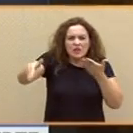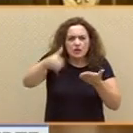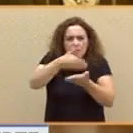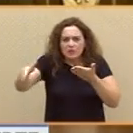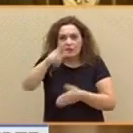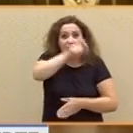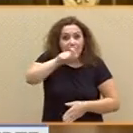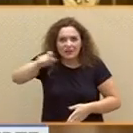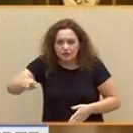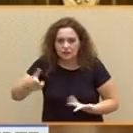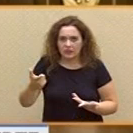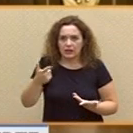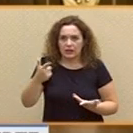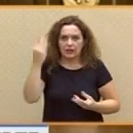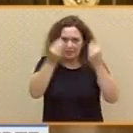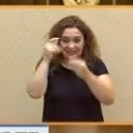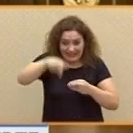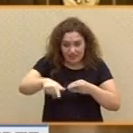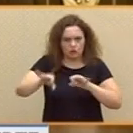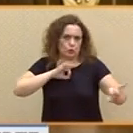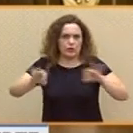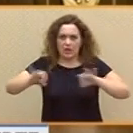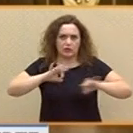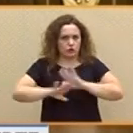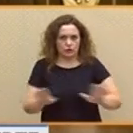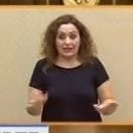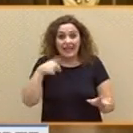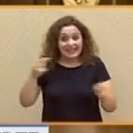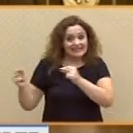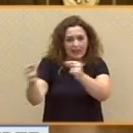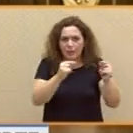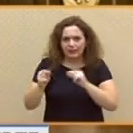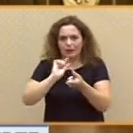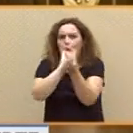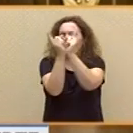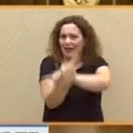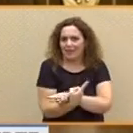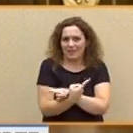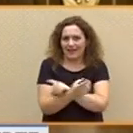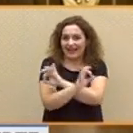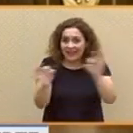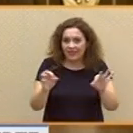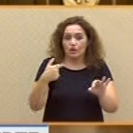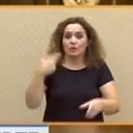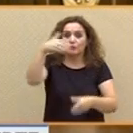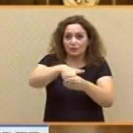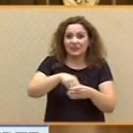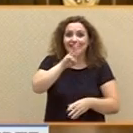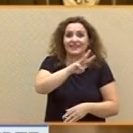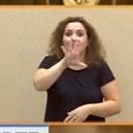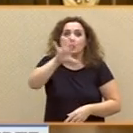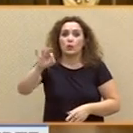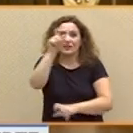de que esto tal vez sea un paripé. Este debate no va a cambiar lo que vamos a votar las 350 personas que ocupamos estos escaños,